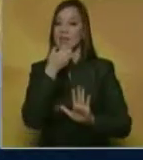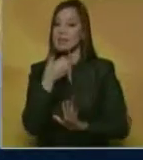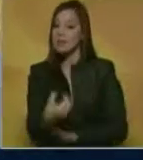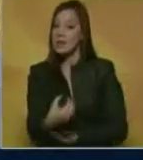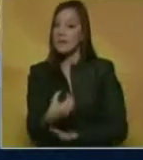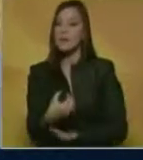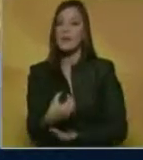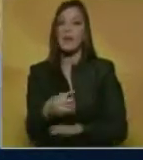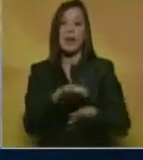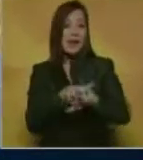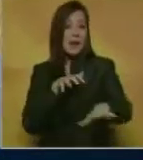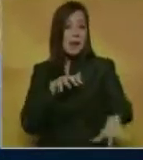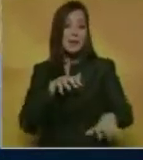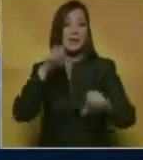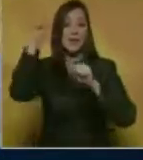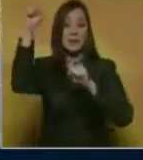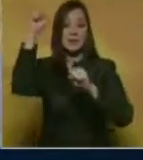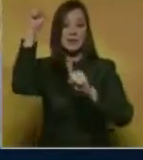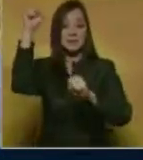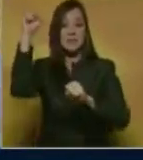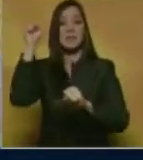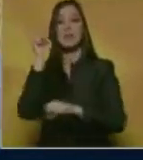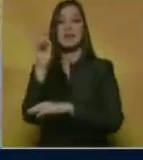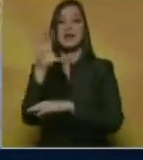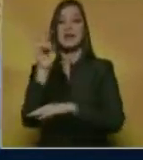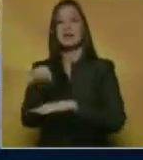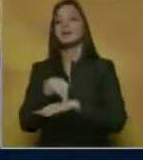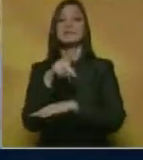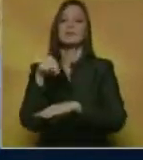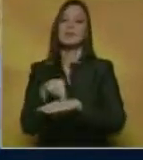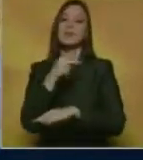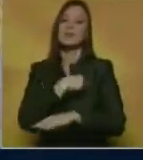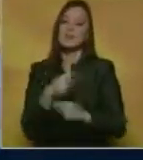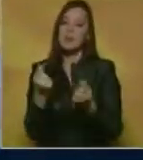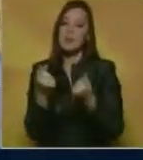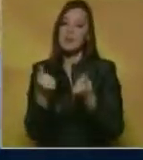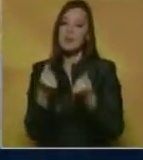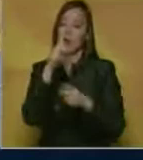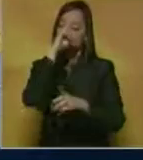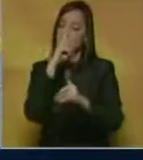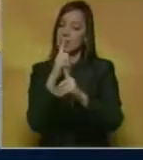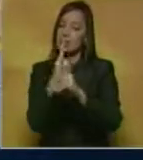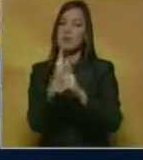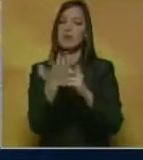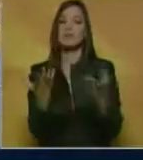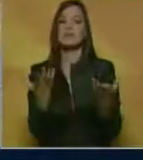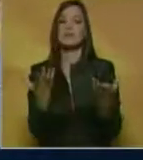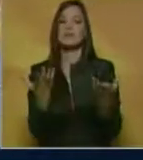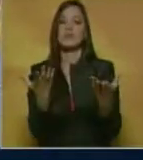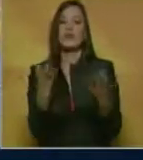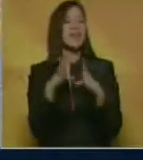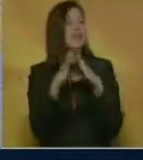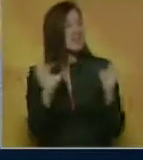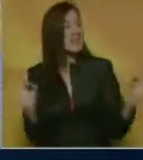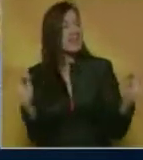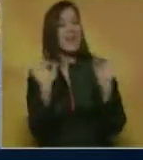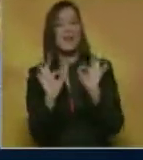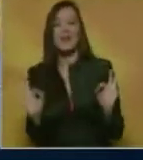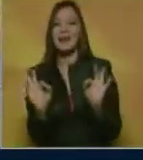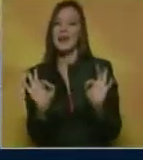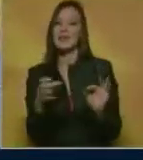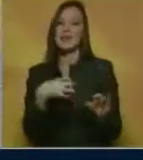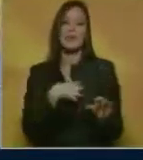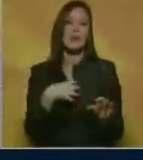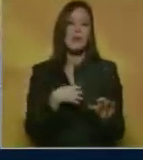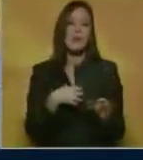mayoría en la Asamblea Nacional podamos tener un salario digno. Una ley que proteja el salario digno y que no haya ningún gobernante que le pueda seguir